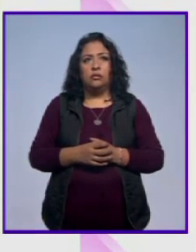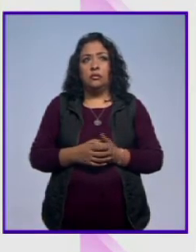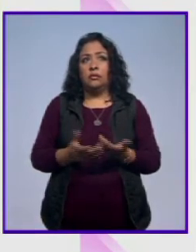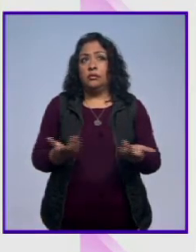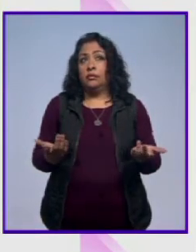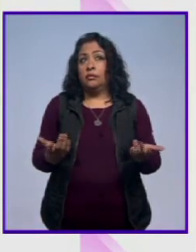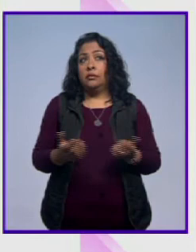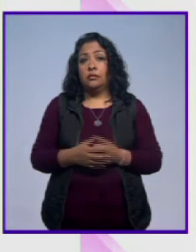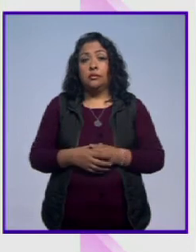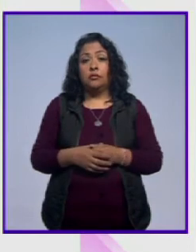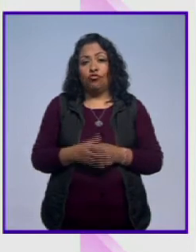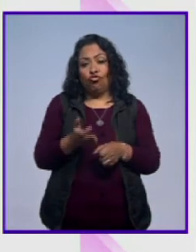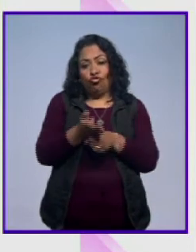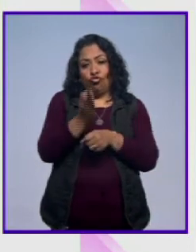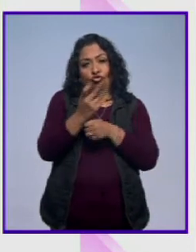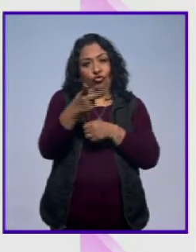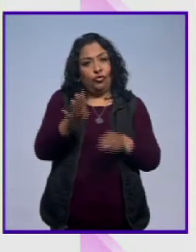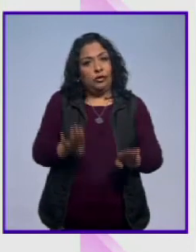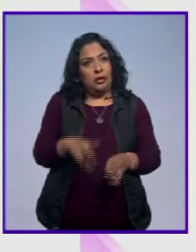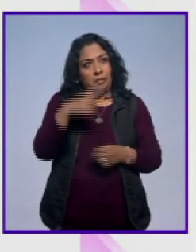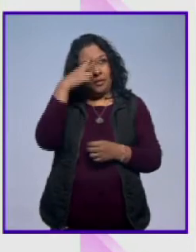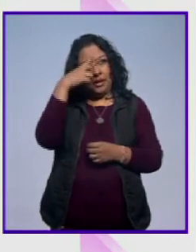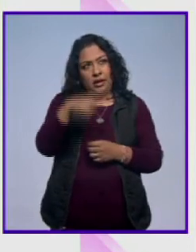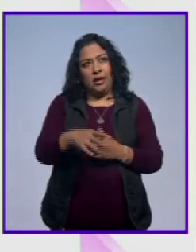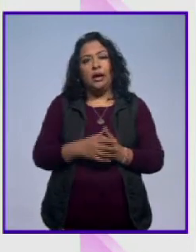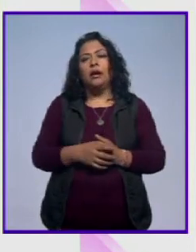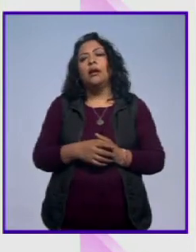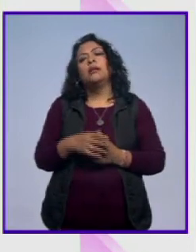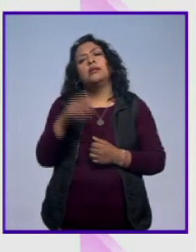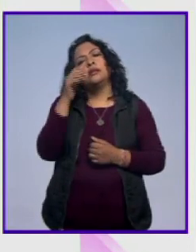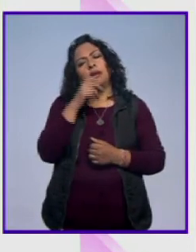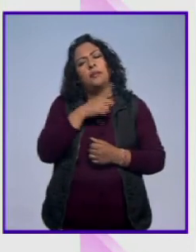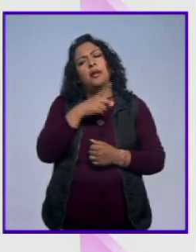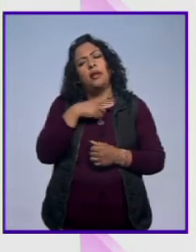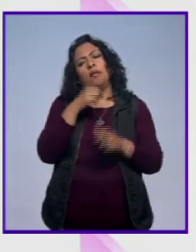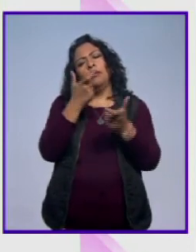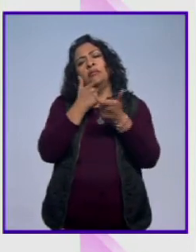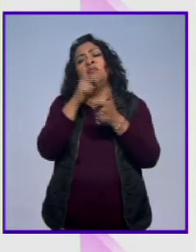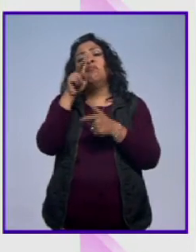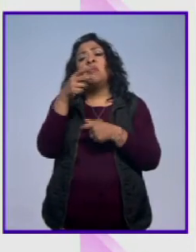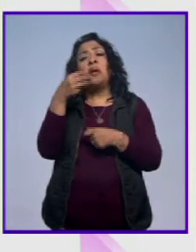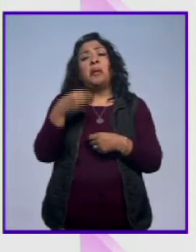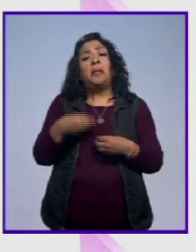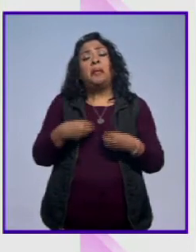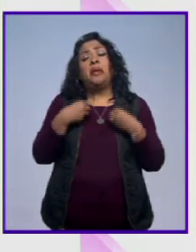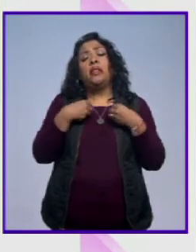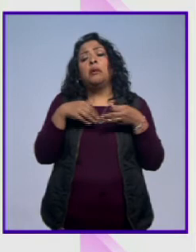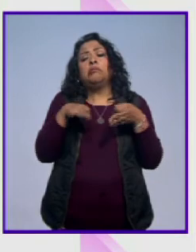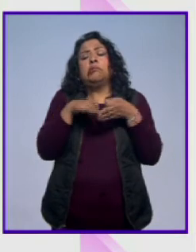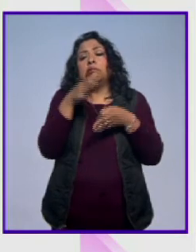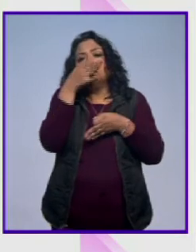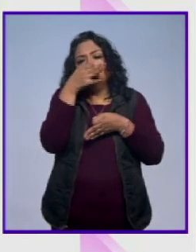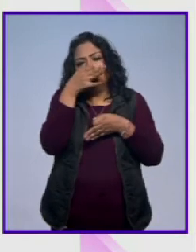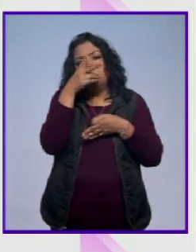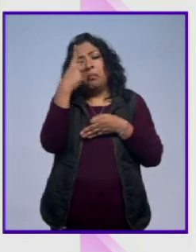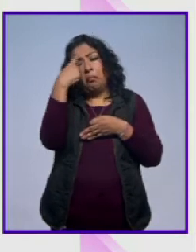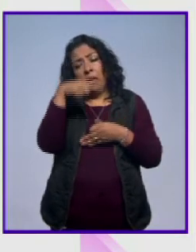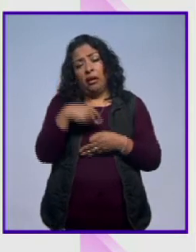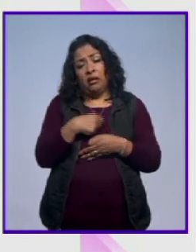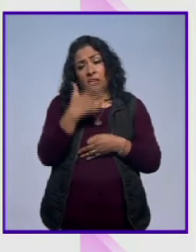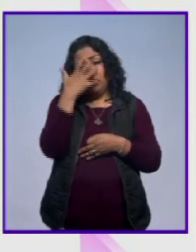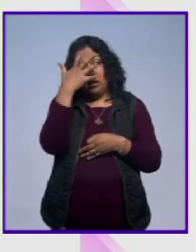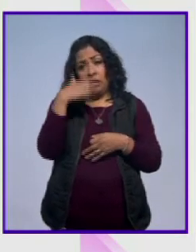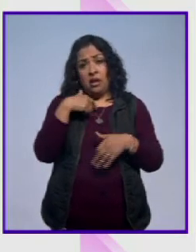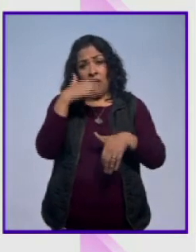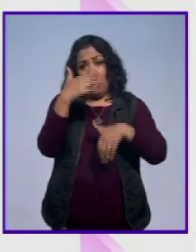bueno pues humor a la mexicana de todo que realiza finalmente la vida es demasiado corta como para tomársela en serio y vamos a despedirnos no